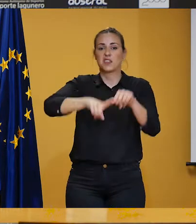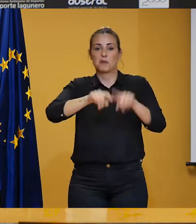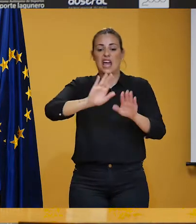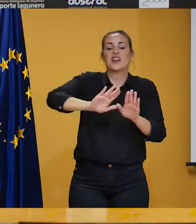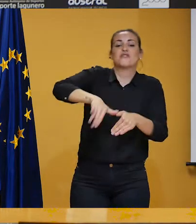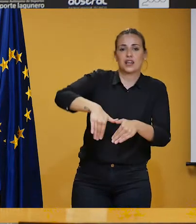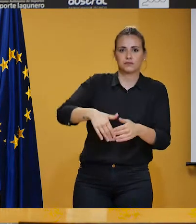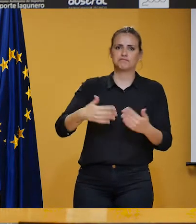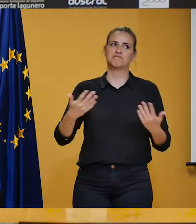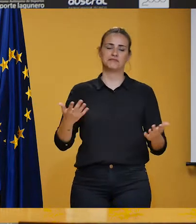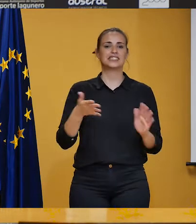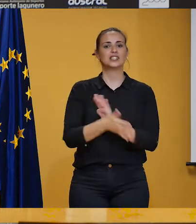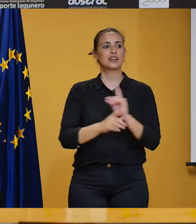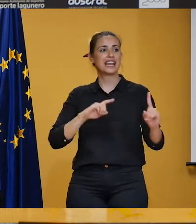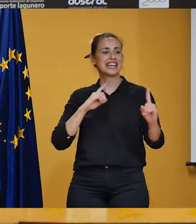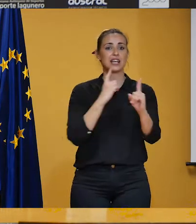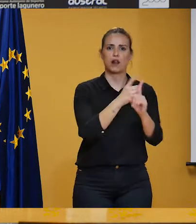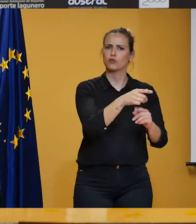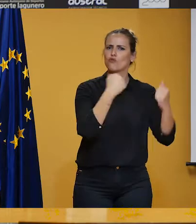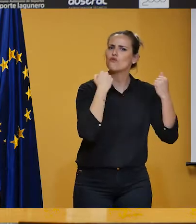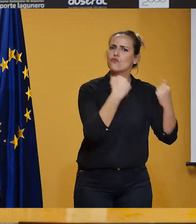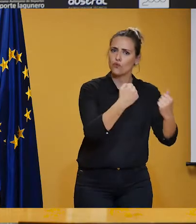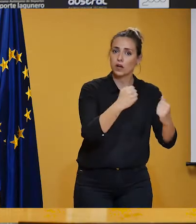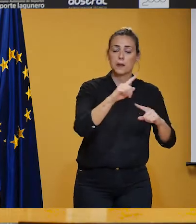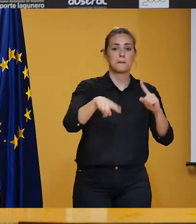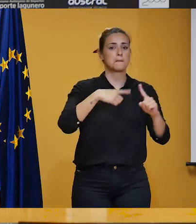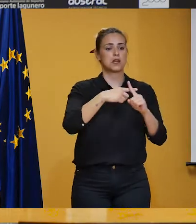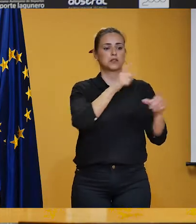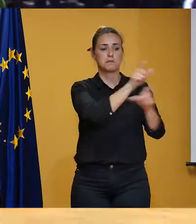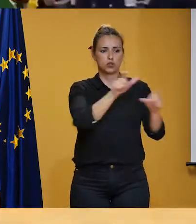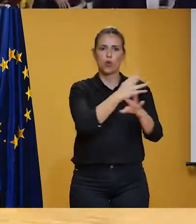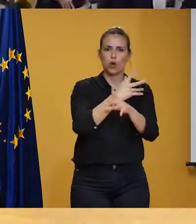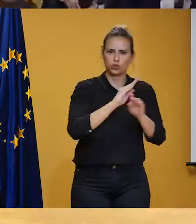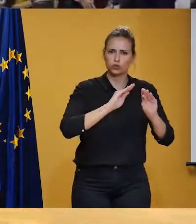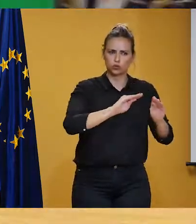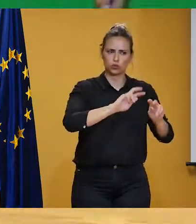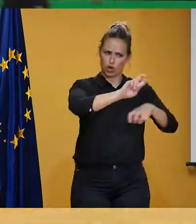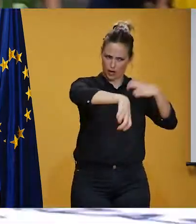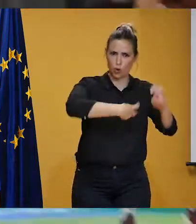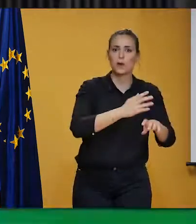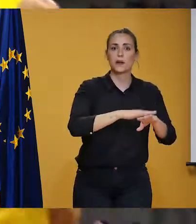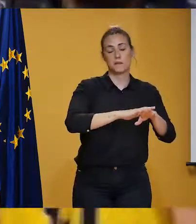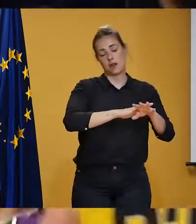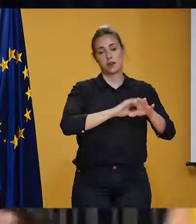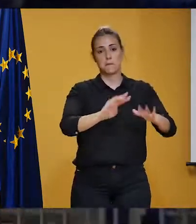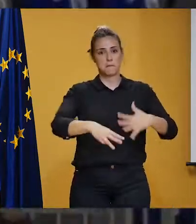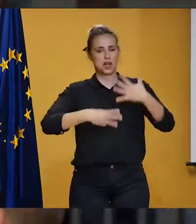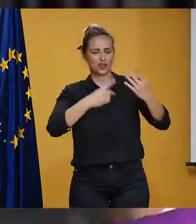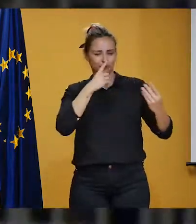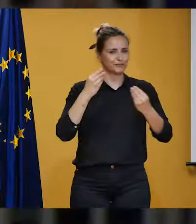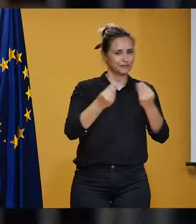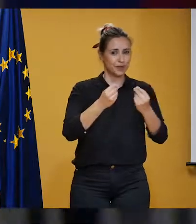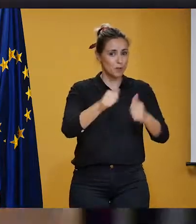tres y el que ha perdido lo ha perdido en la última acción del partido. Por lo tanto, hablamos de un rival potente que recupera jugadores, que está recuperando